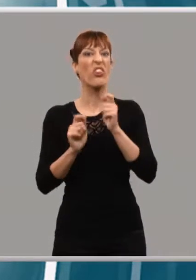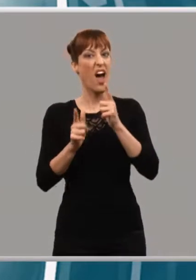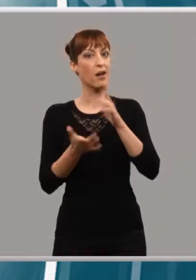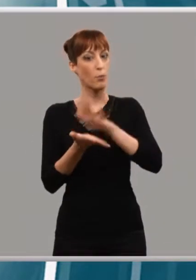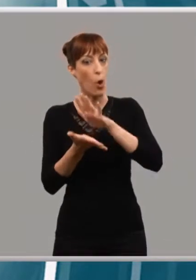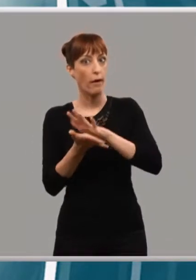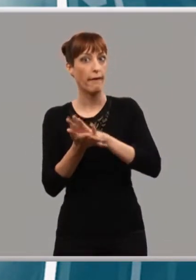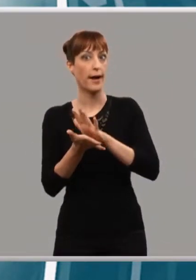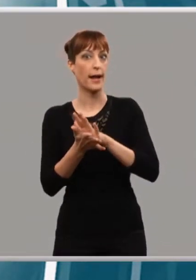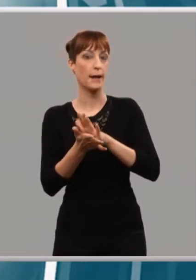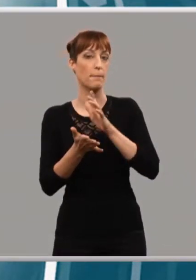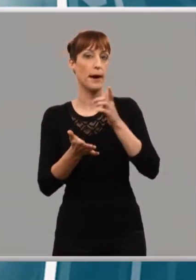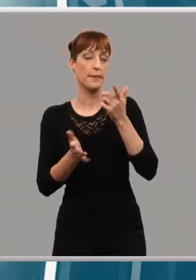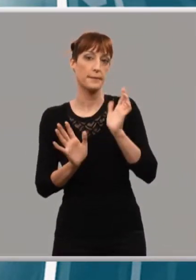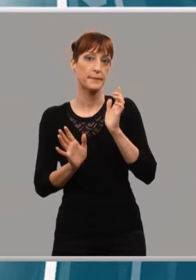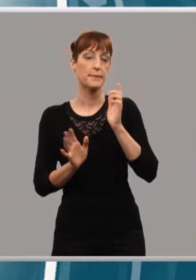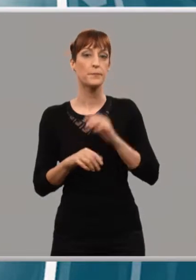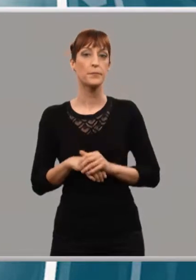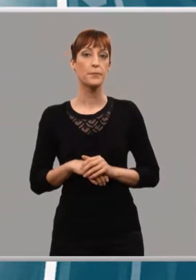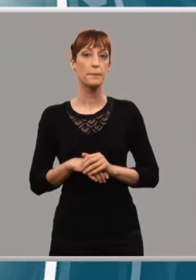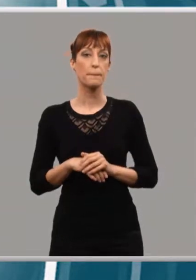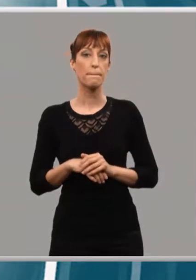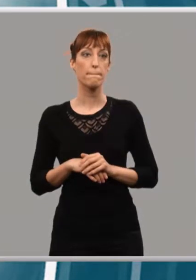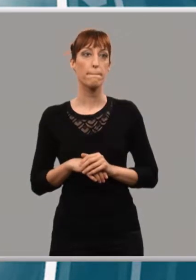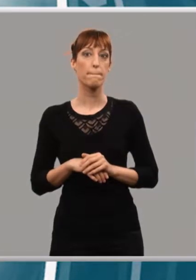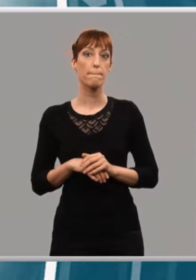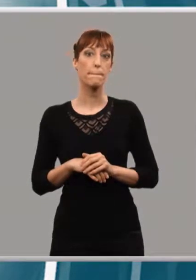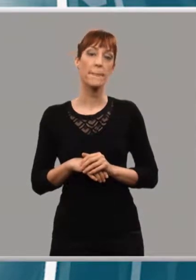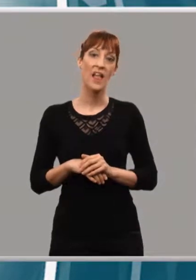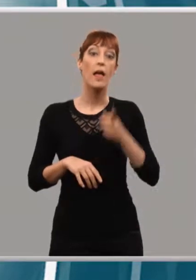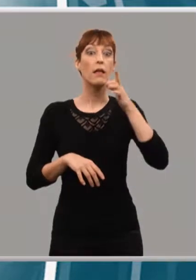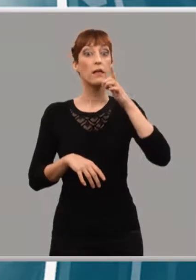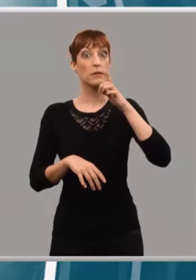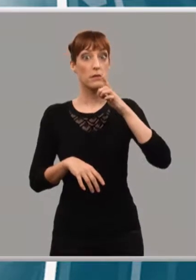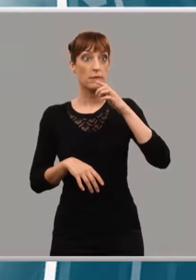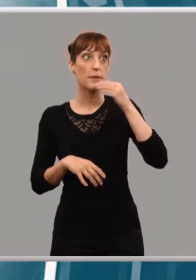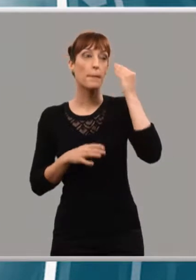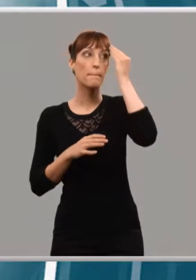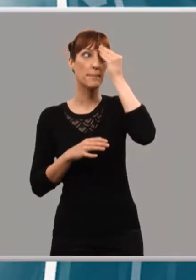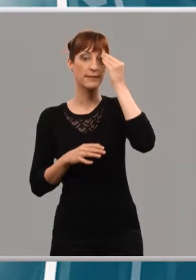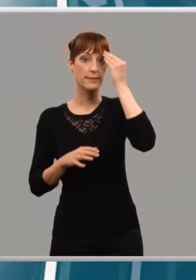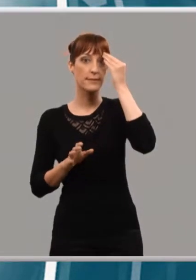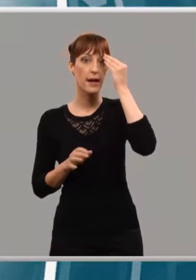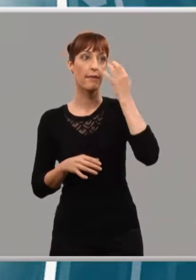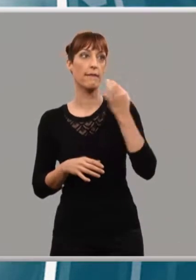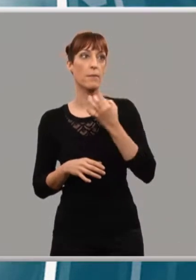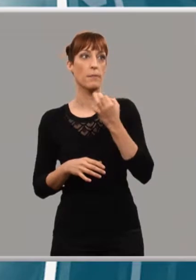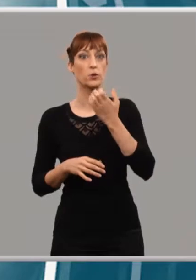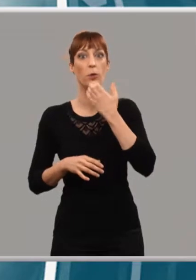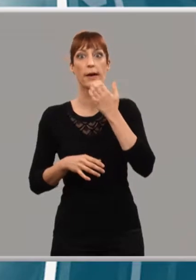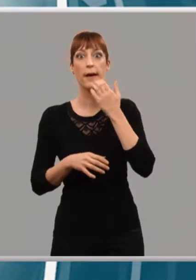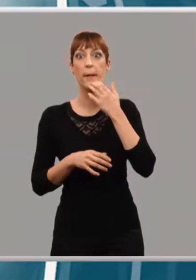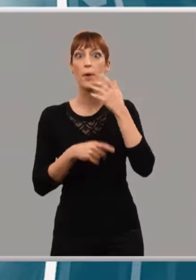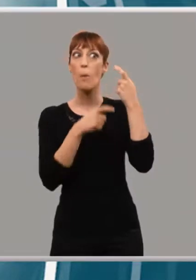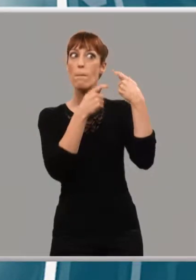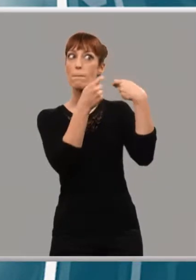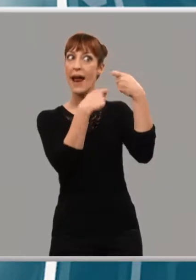amenazas como esta. En ese sentido, tenemos que también tener en cuenta el aprecio que el mercado estadounidense tiene